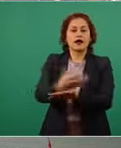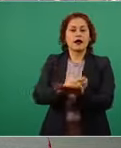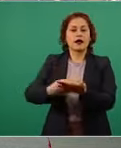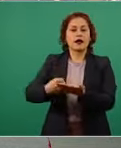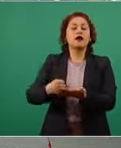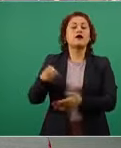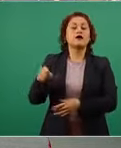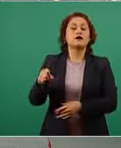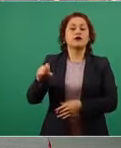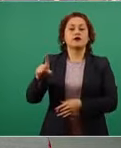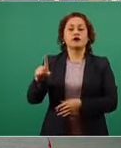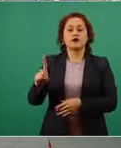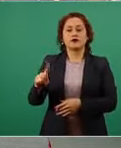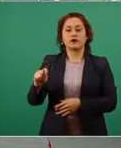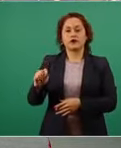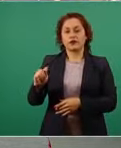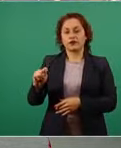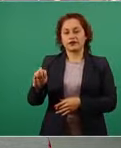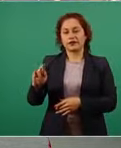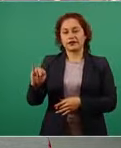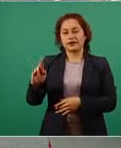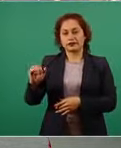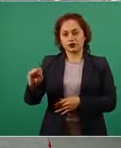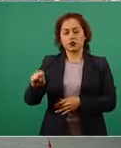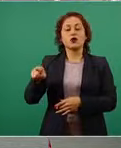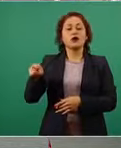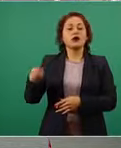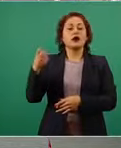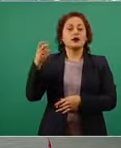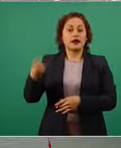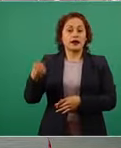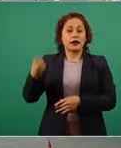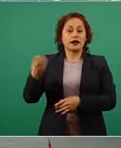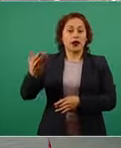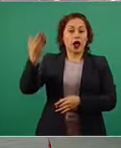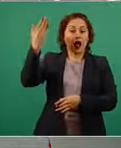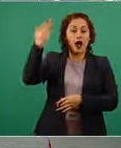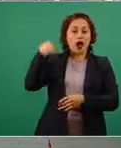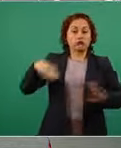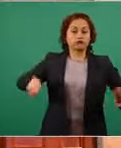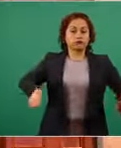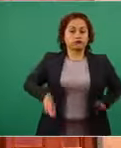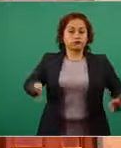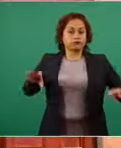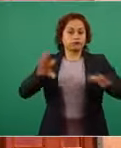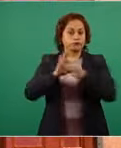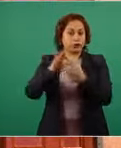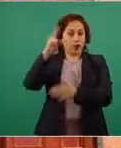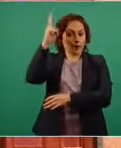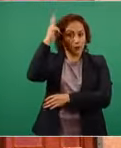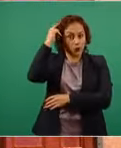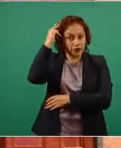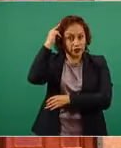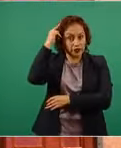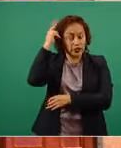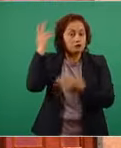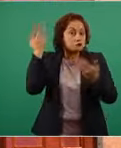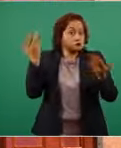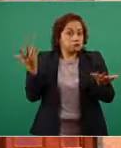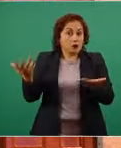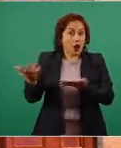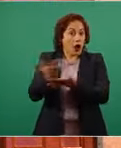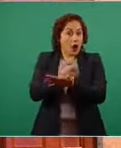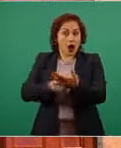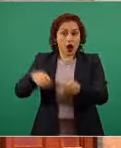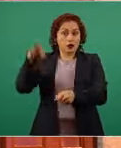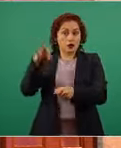Inurreta un recalcitrante porfirista y su triunfo se reconoce